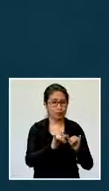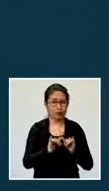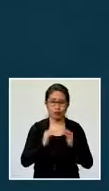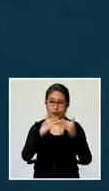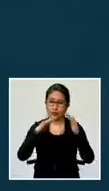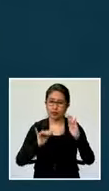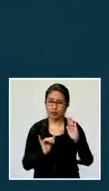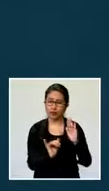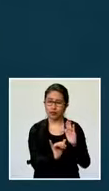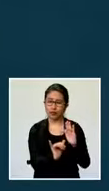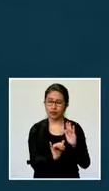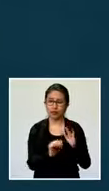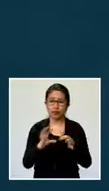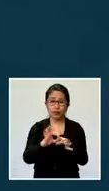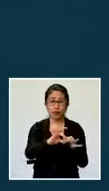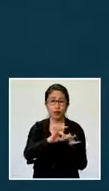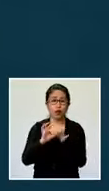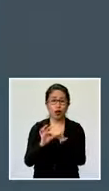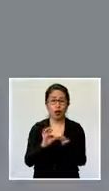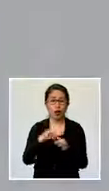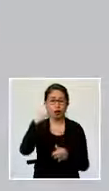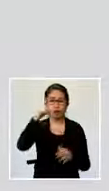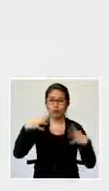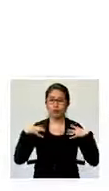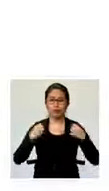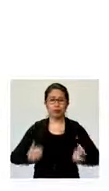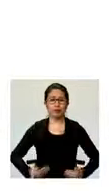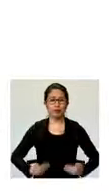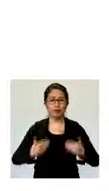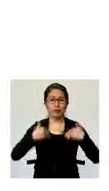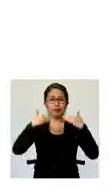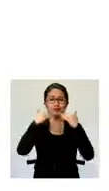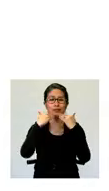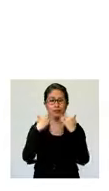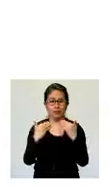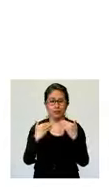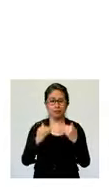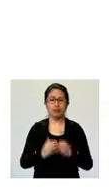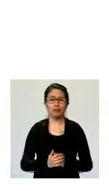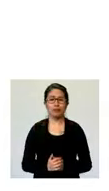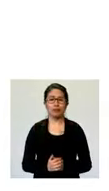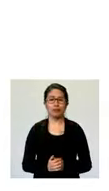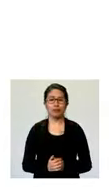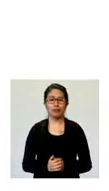quédate en casa, unidos, por la salud y la vida. Muchas gracias, permiso.